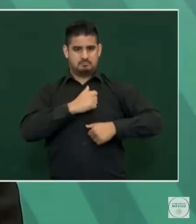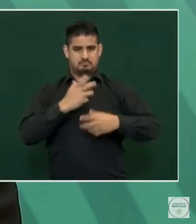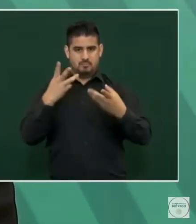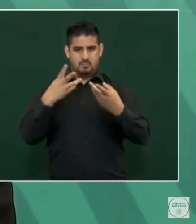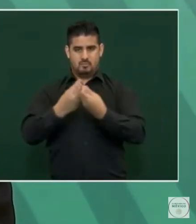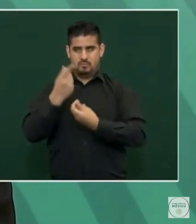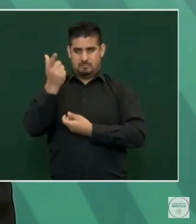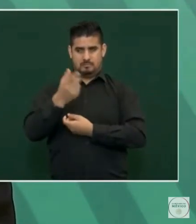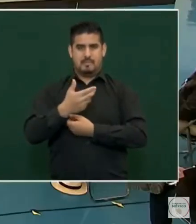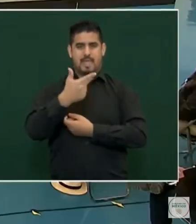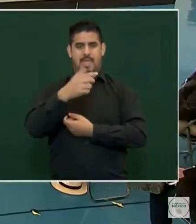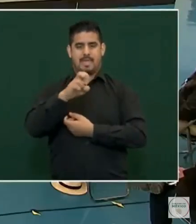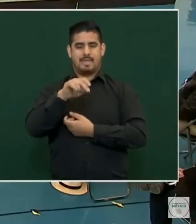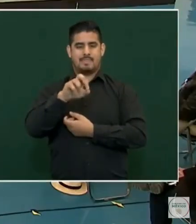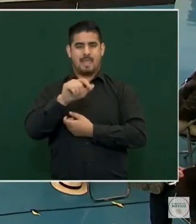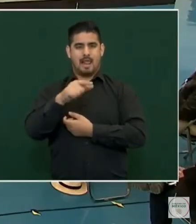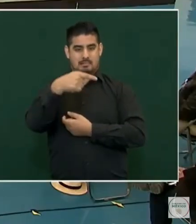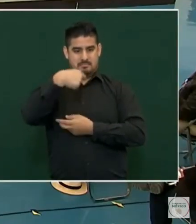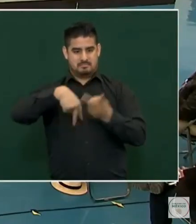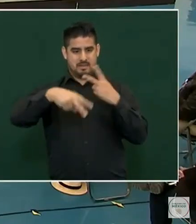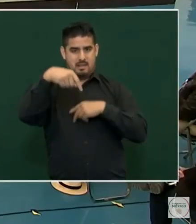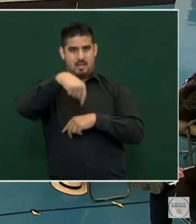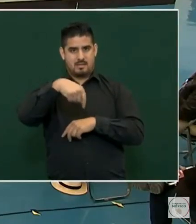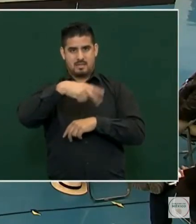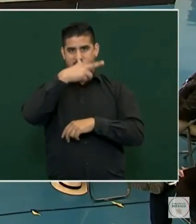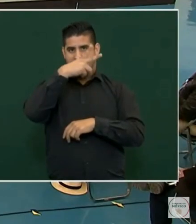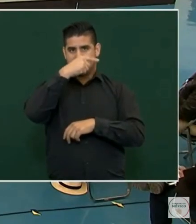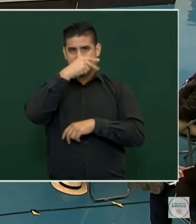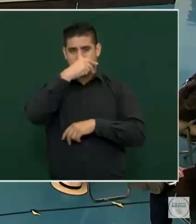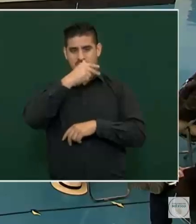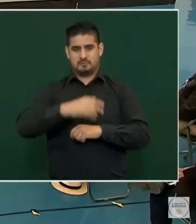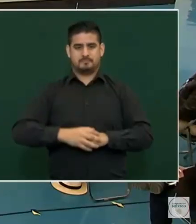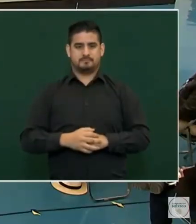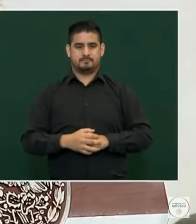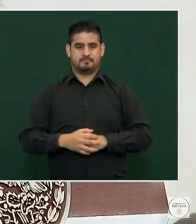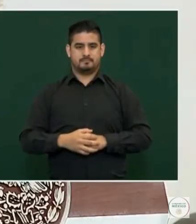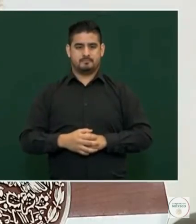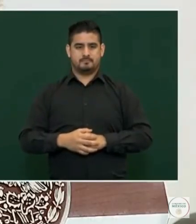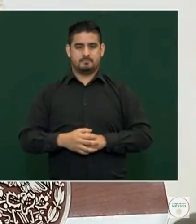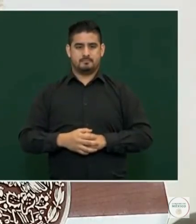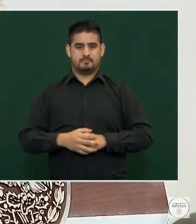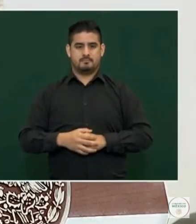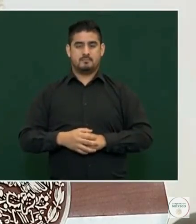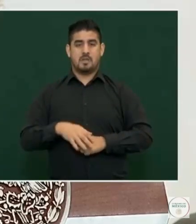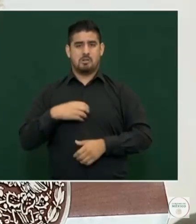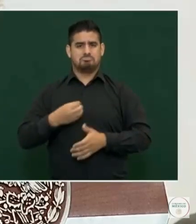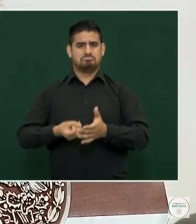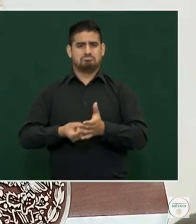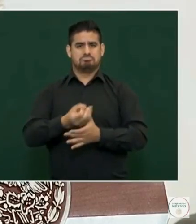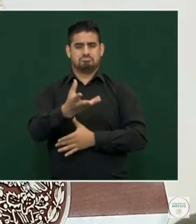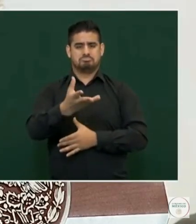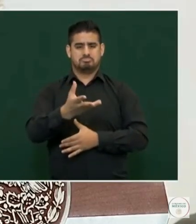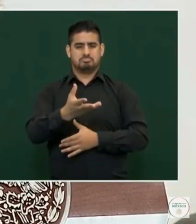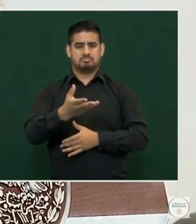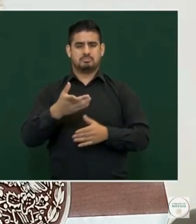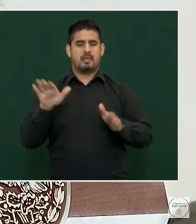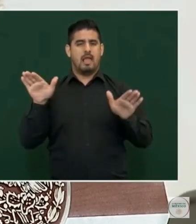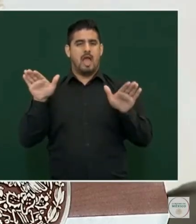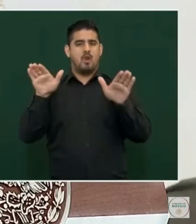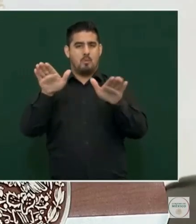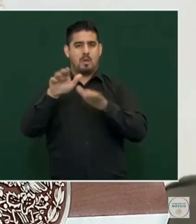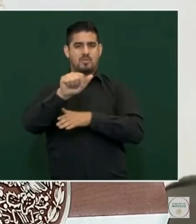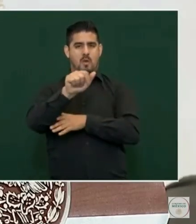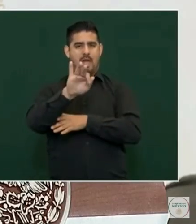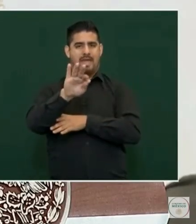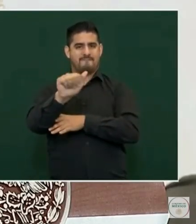hacia Hermosillo y salí en efecto del aeropuerto Felipe